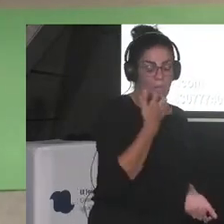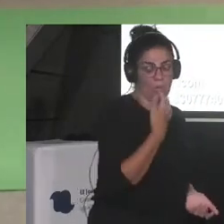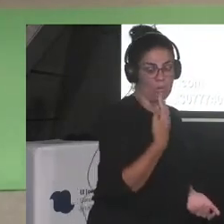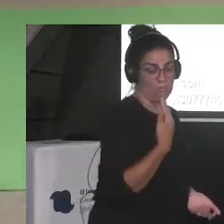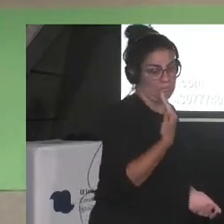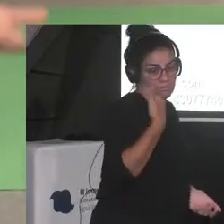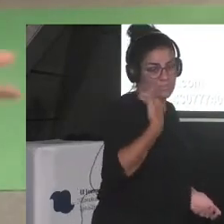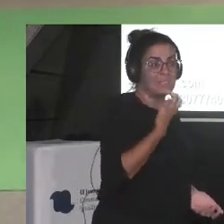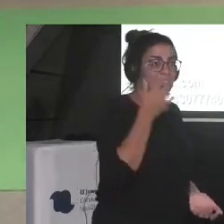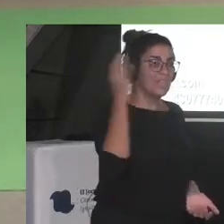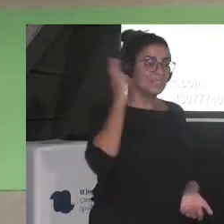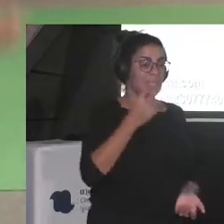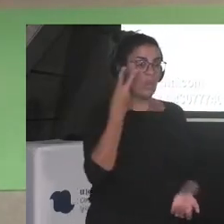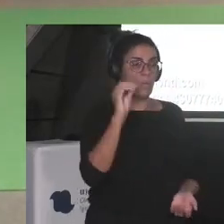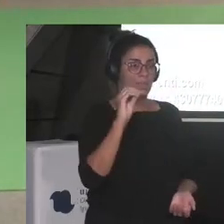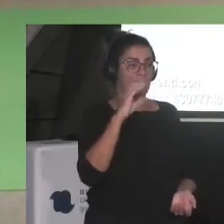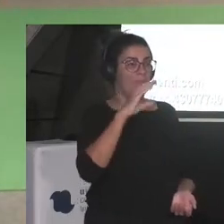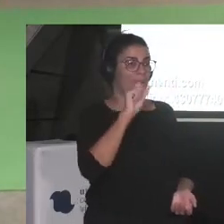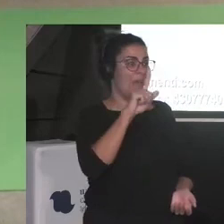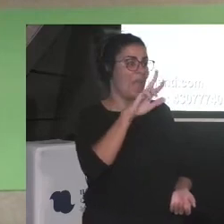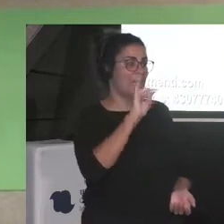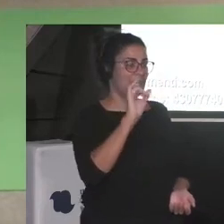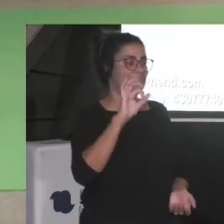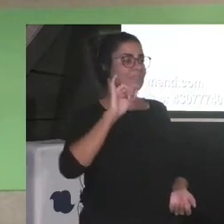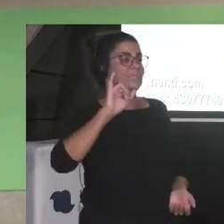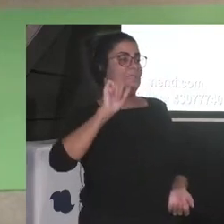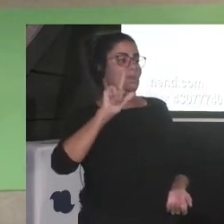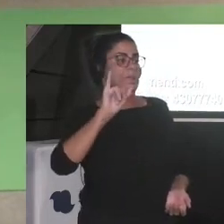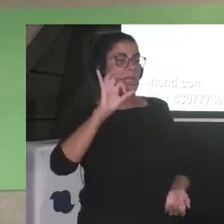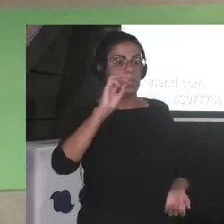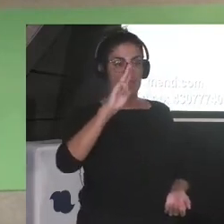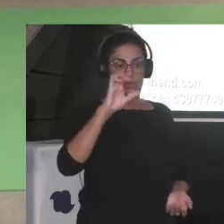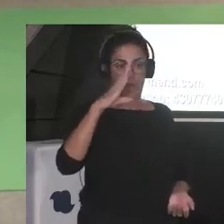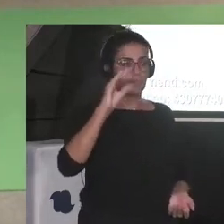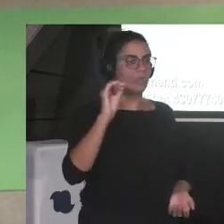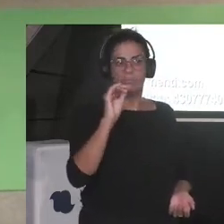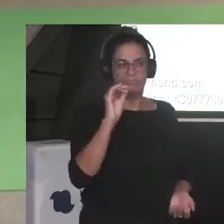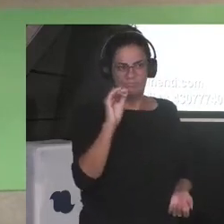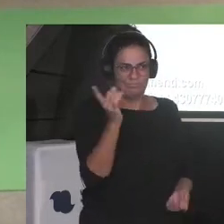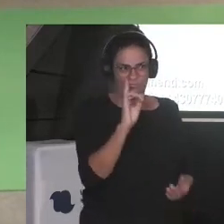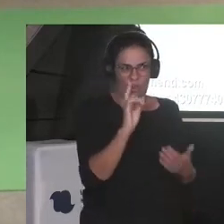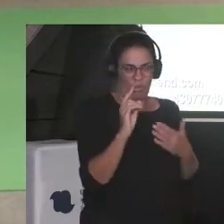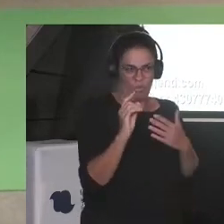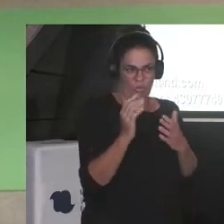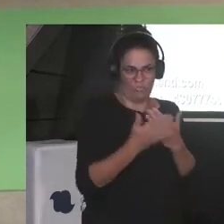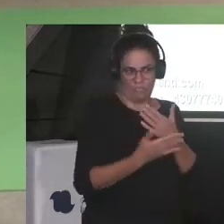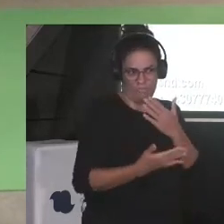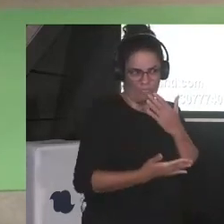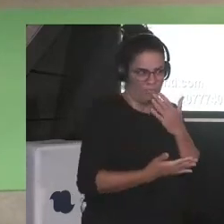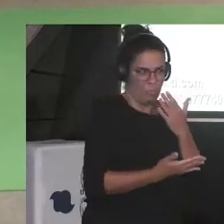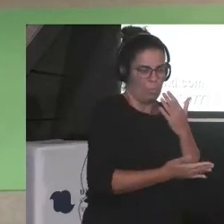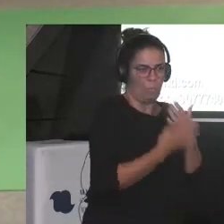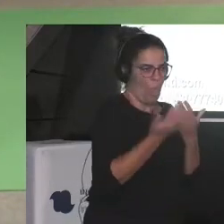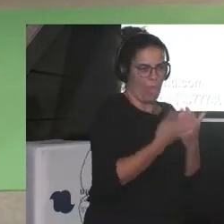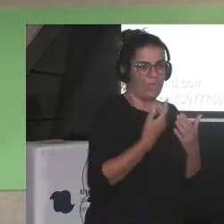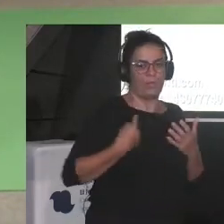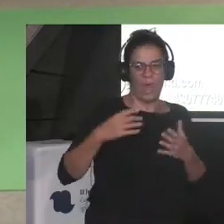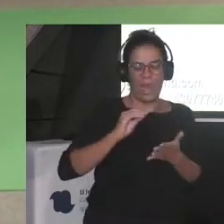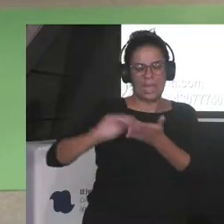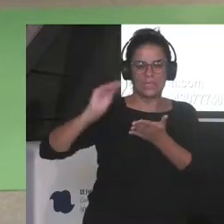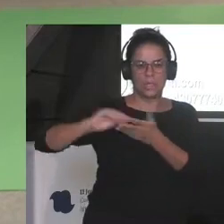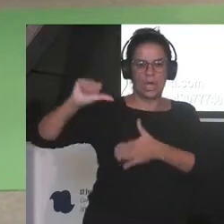siglo XX Clarice Lippector no fue parte del boom de los escritores latinoamericanos y escribía mejor que todos ellos juntos